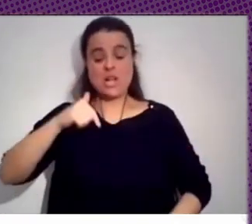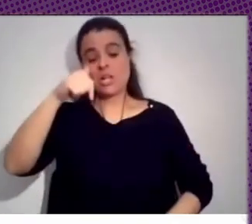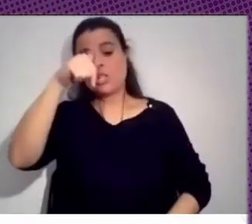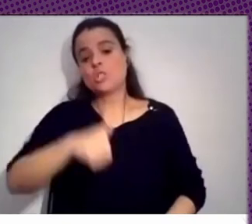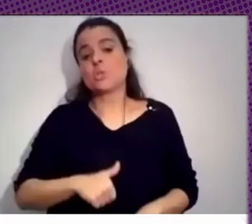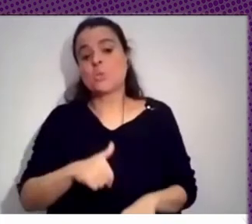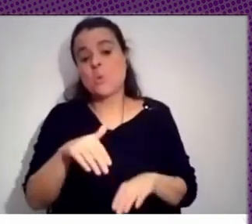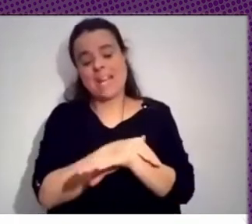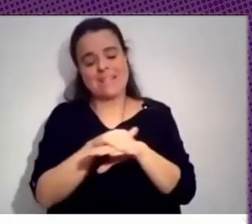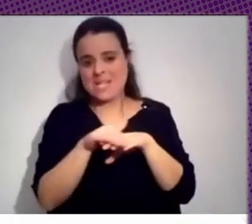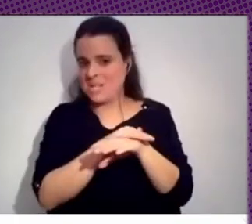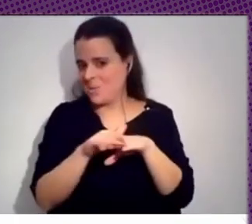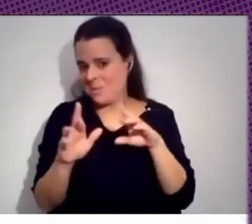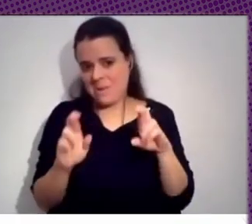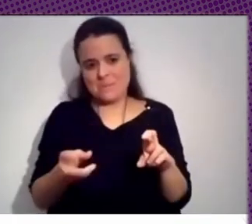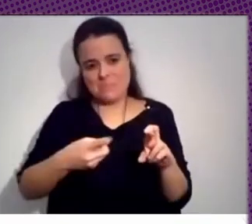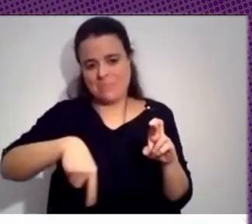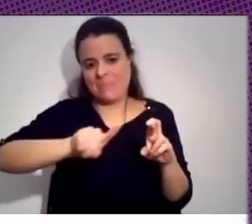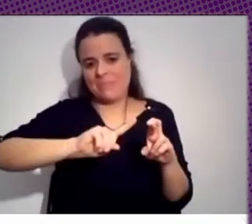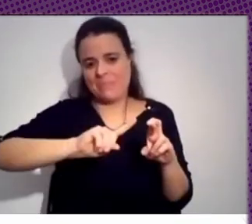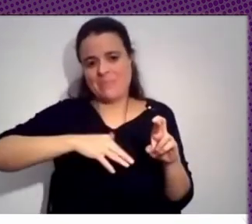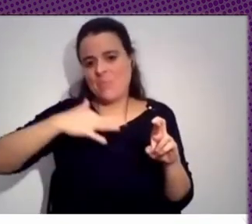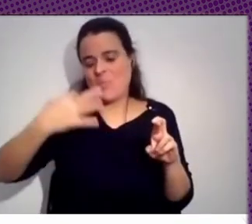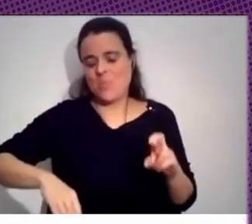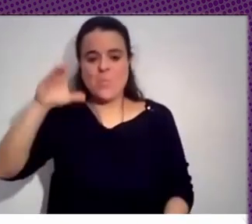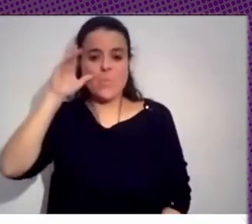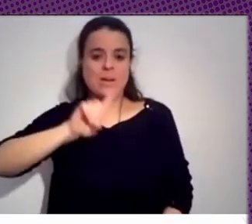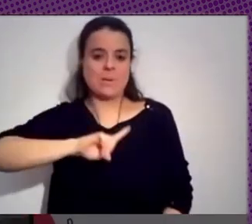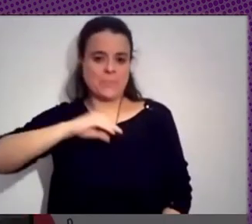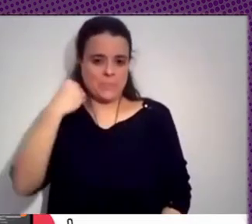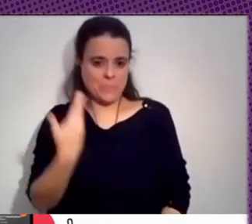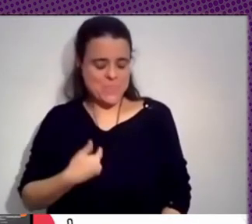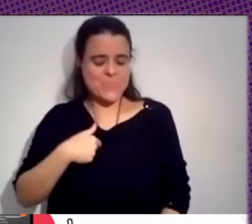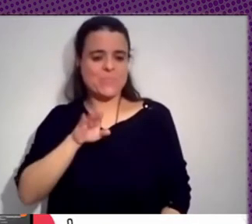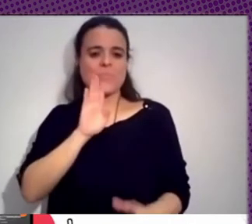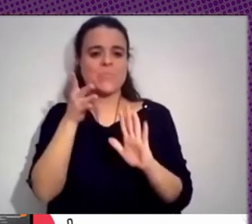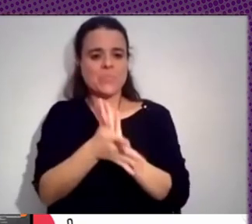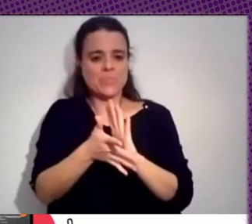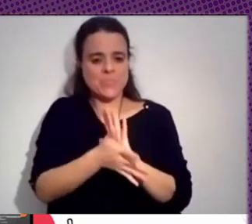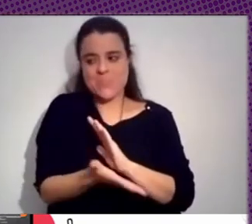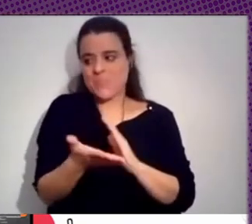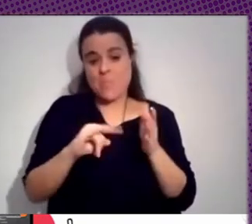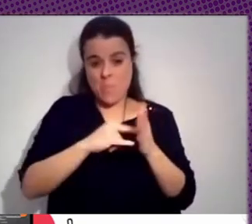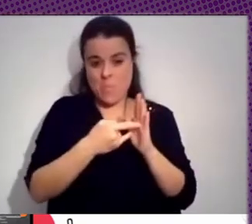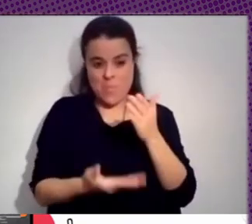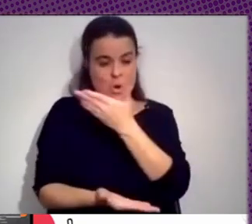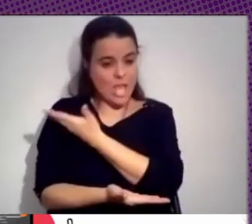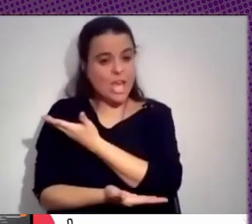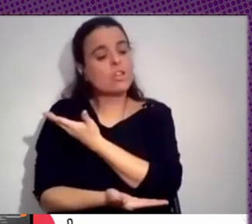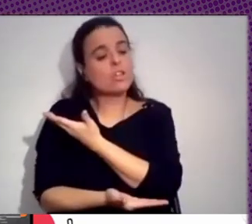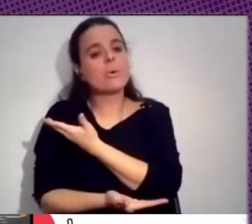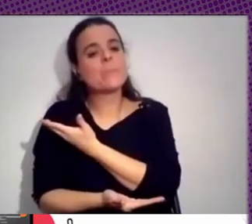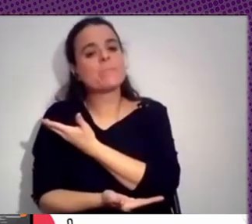Espero que ahora sí puedan escucharme bien. Bueno, les explicaba que el proyecto Tlatelolco Lab es un proyecto que